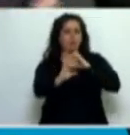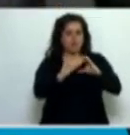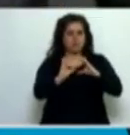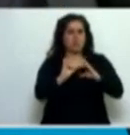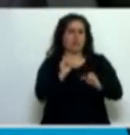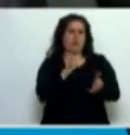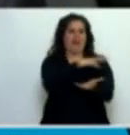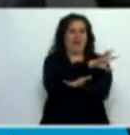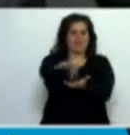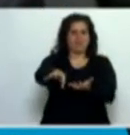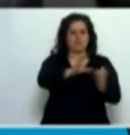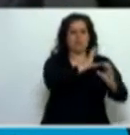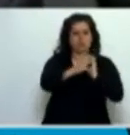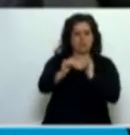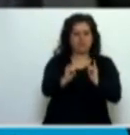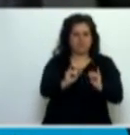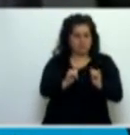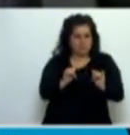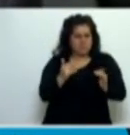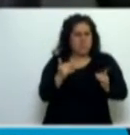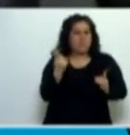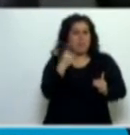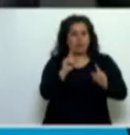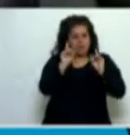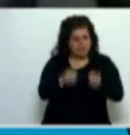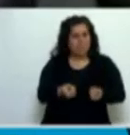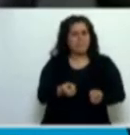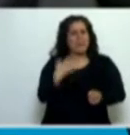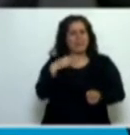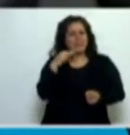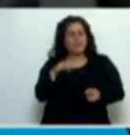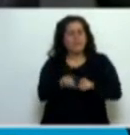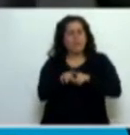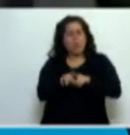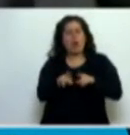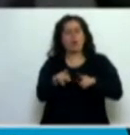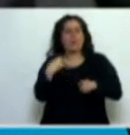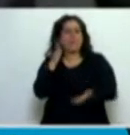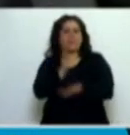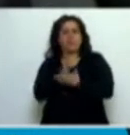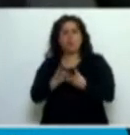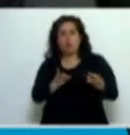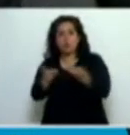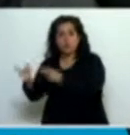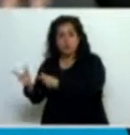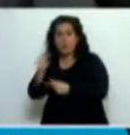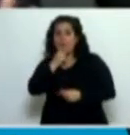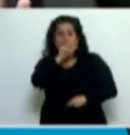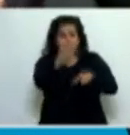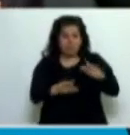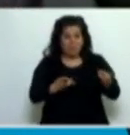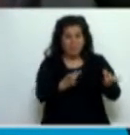por parte de las agencias, hay que establecer que también tienen derechos de consumidores aquellos que no han sido